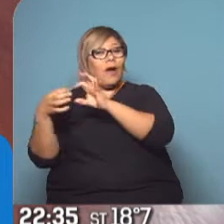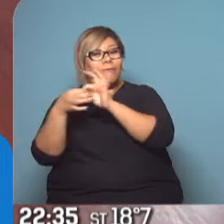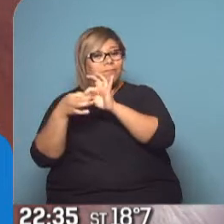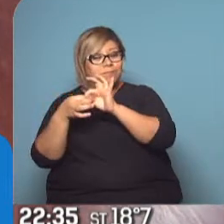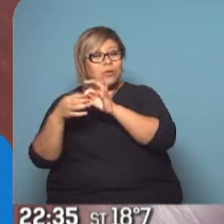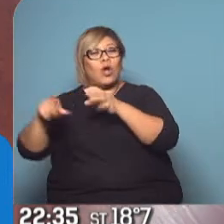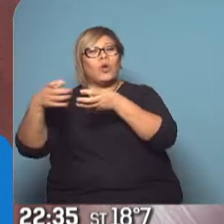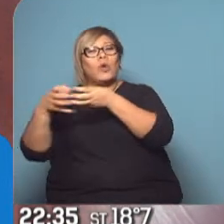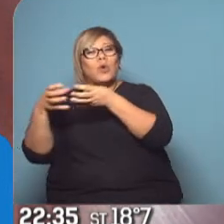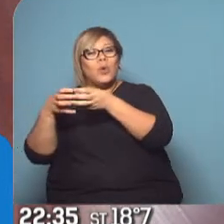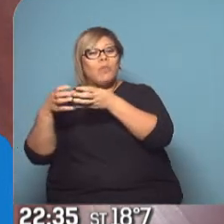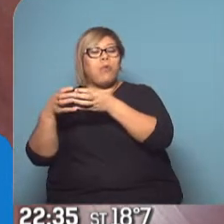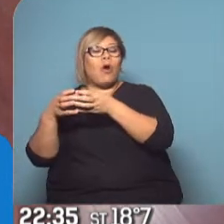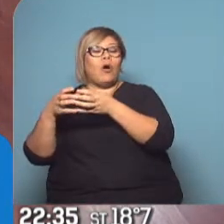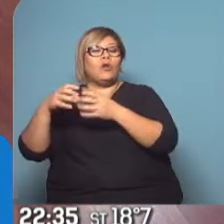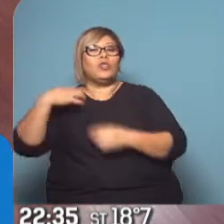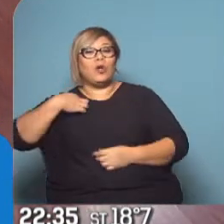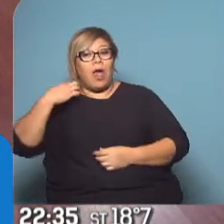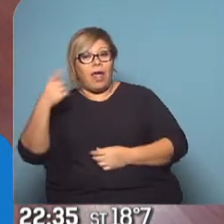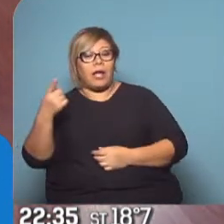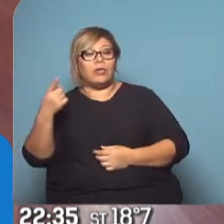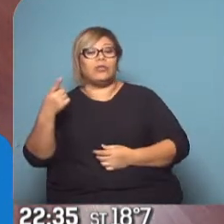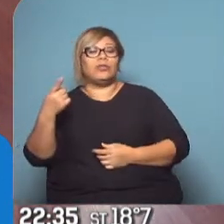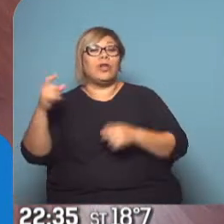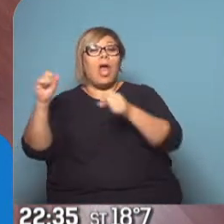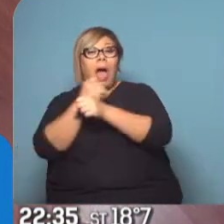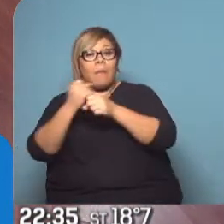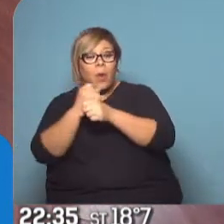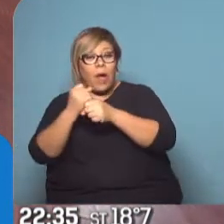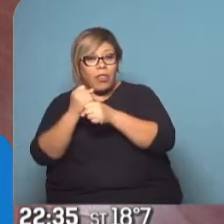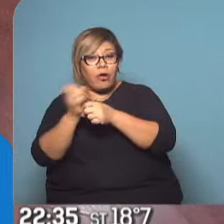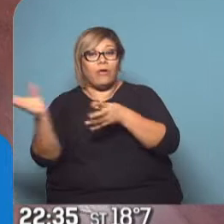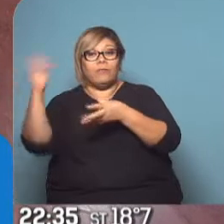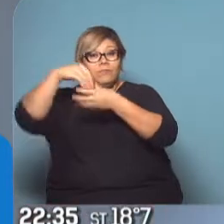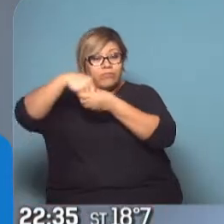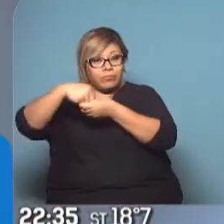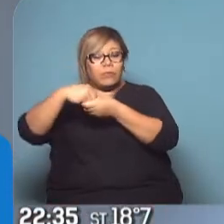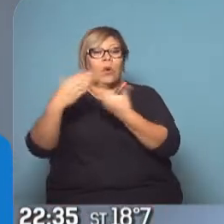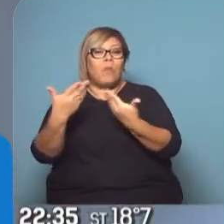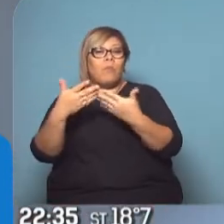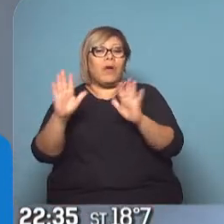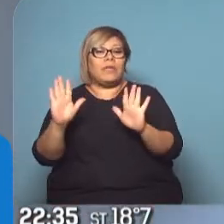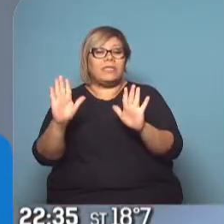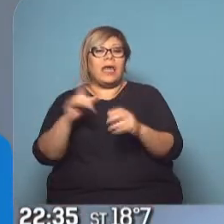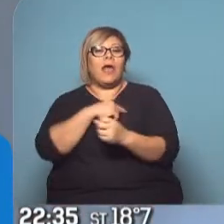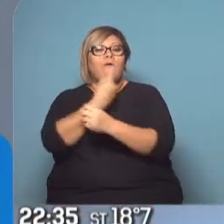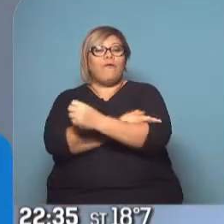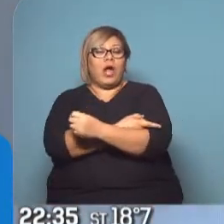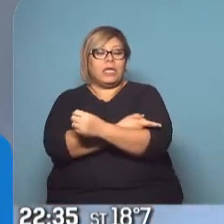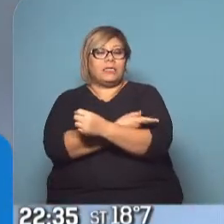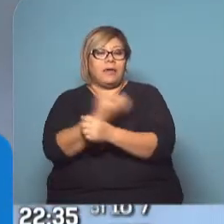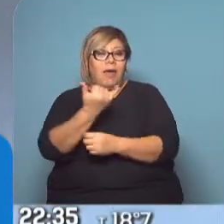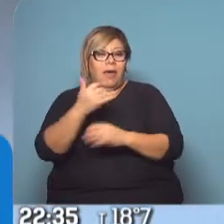definiendo el resultado de las elecciones autonómicas y de las elecciones para el Parlamento Europeo, donde se va a ver y se va a testear la fortaleza de todos los partidos.